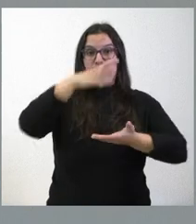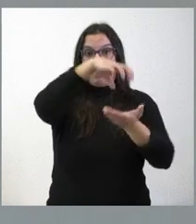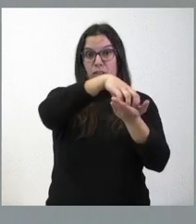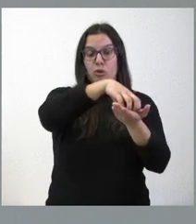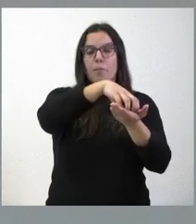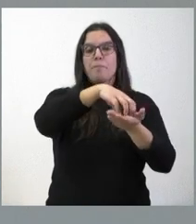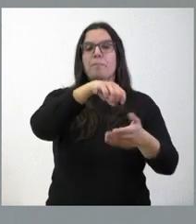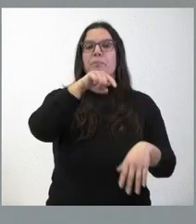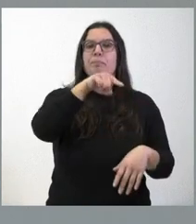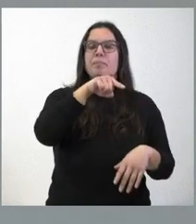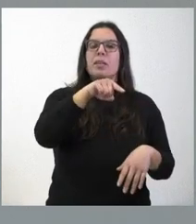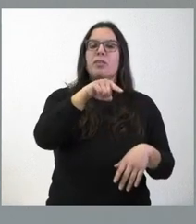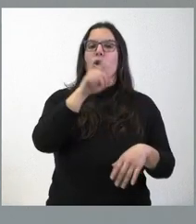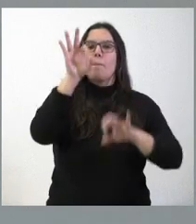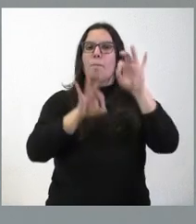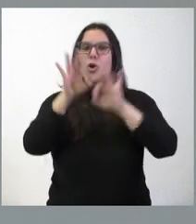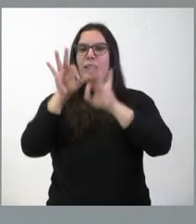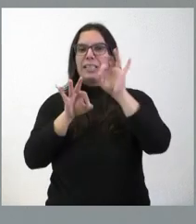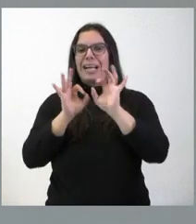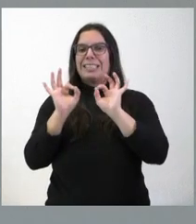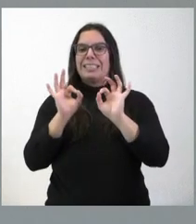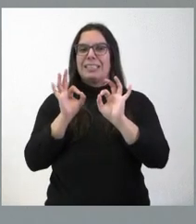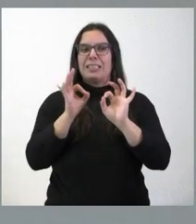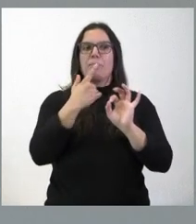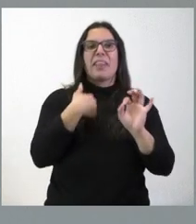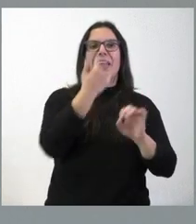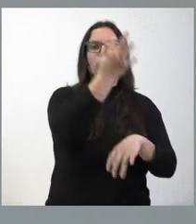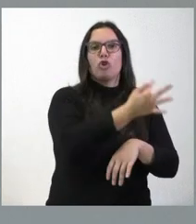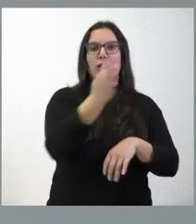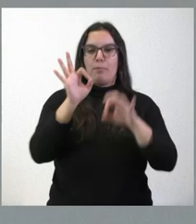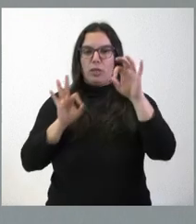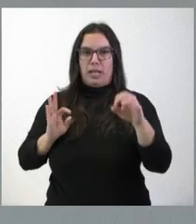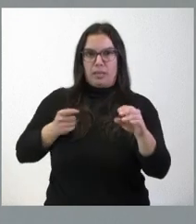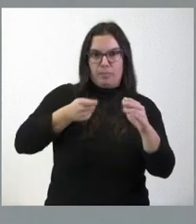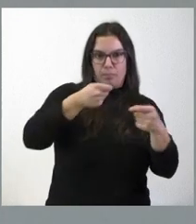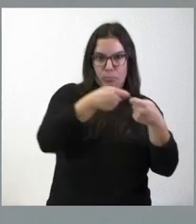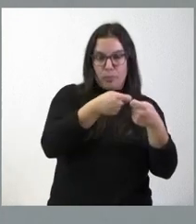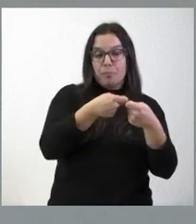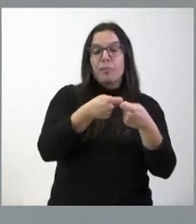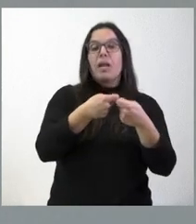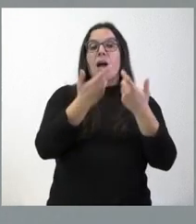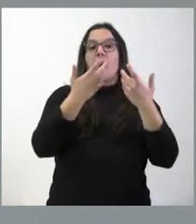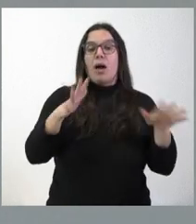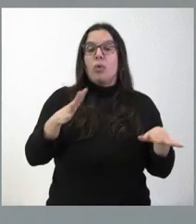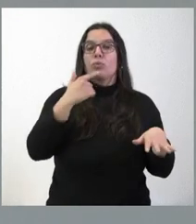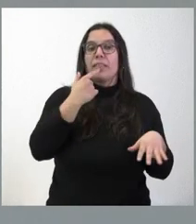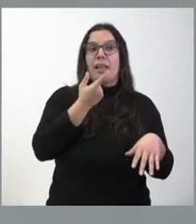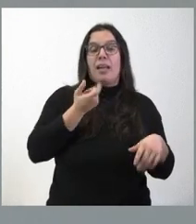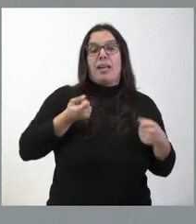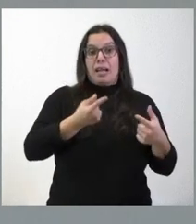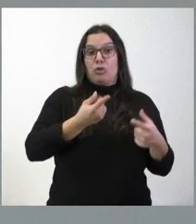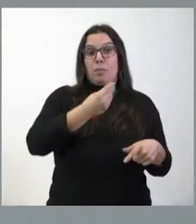era un porcentaje determinado sobre el total del coste. Nosotros ahí reafirmamos que, a pesar de haberse incrementado el coste,